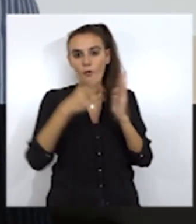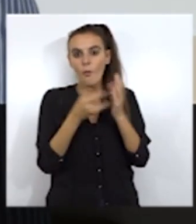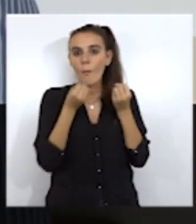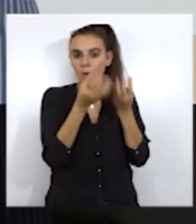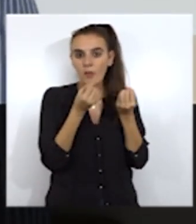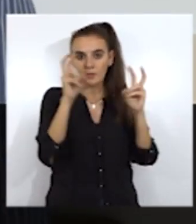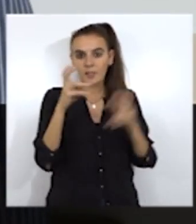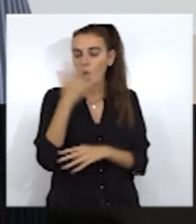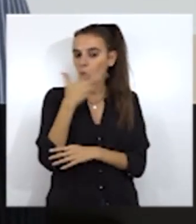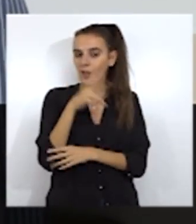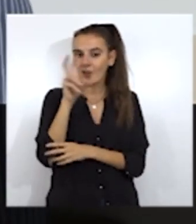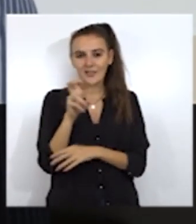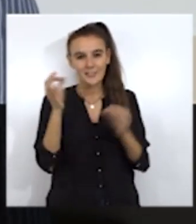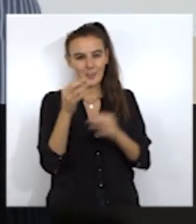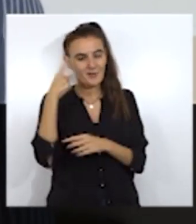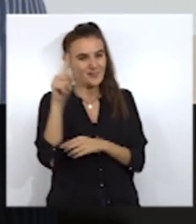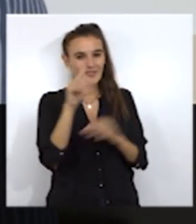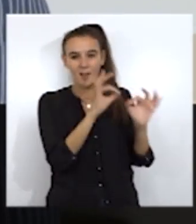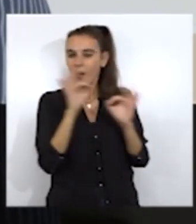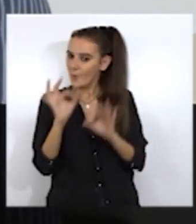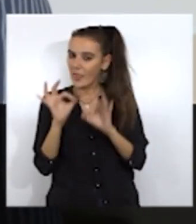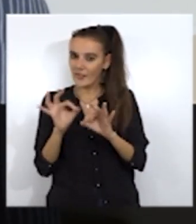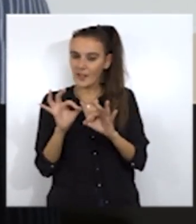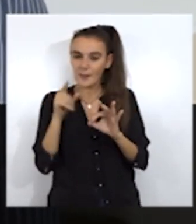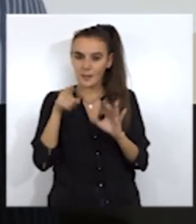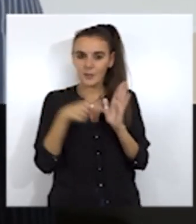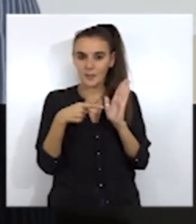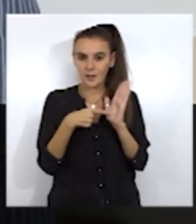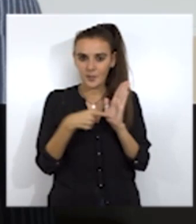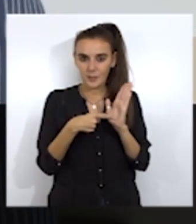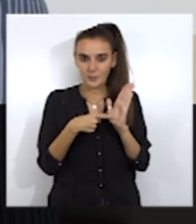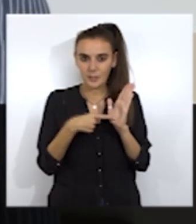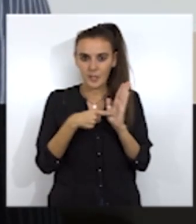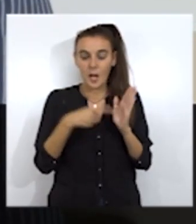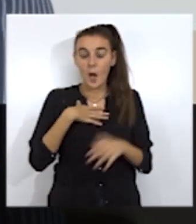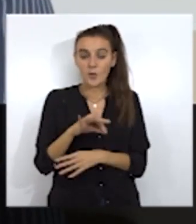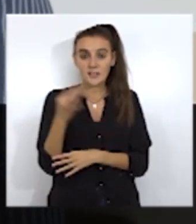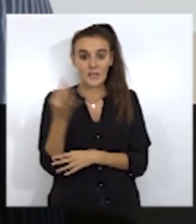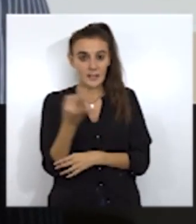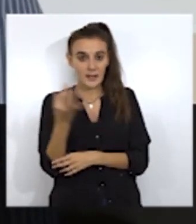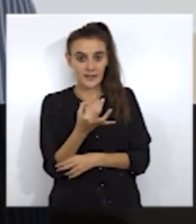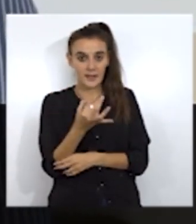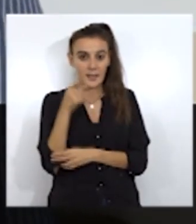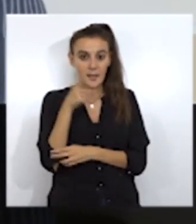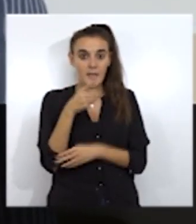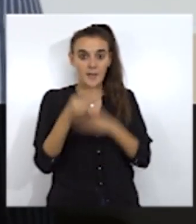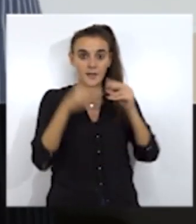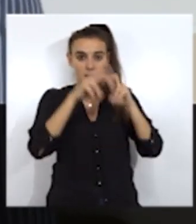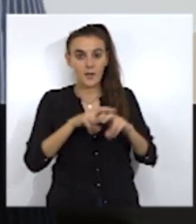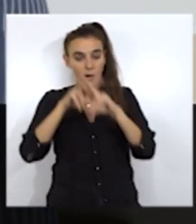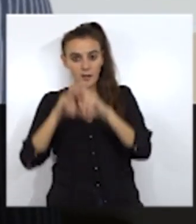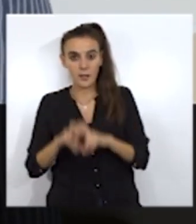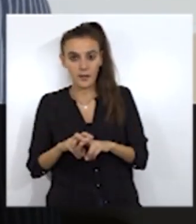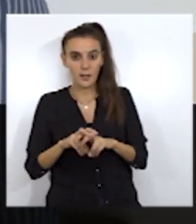específicamente cuáles son las posibilidades que hay que analizar para que